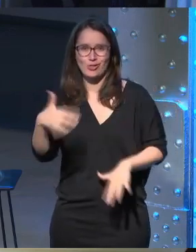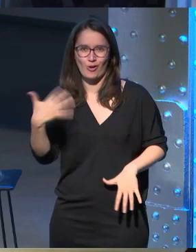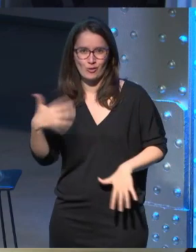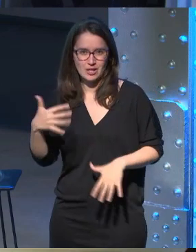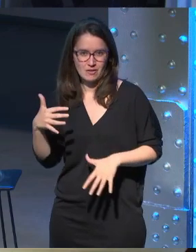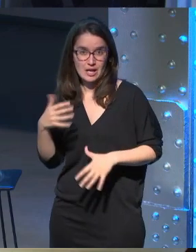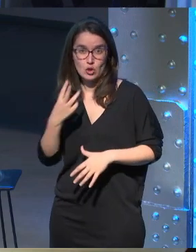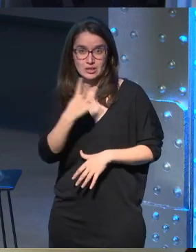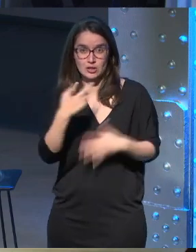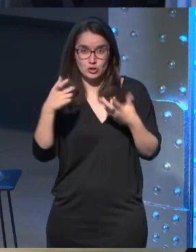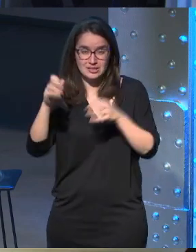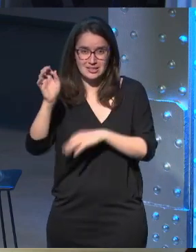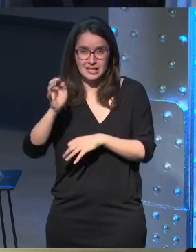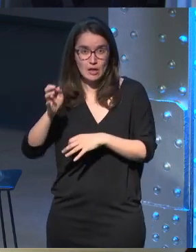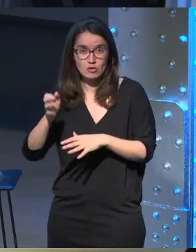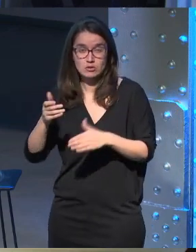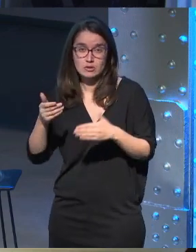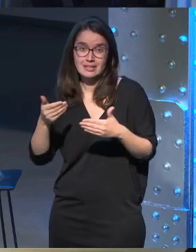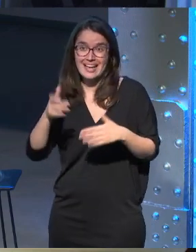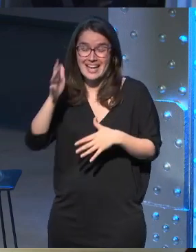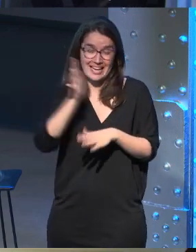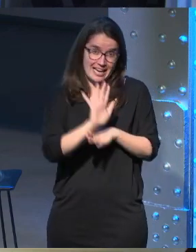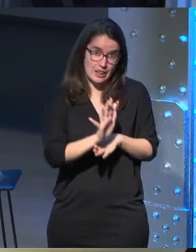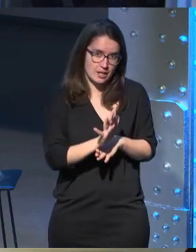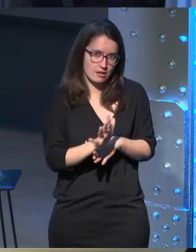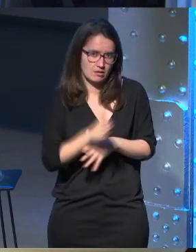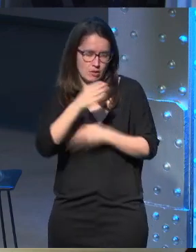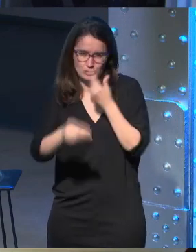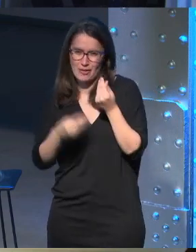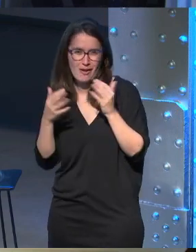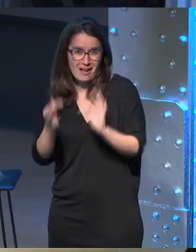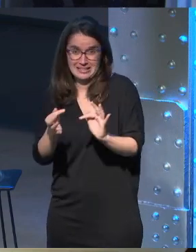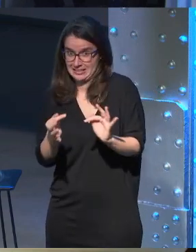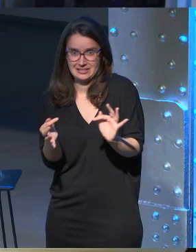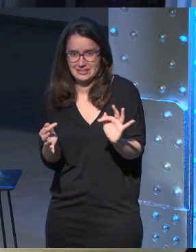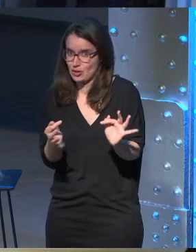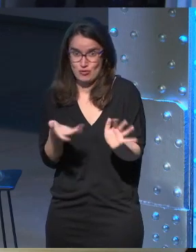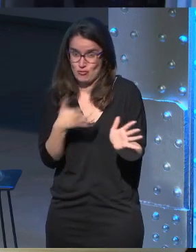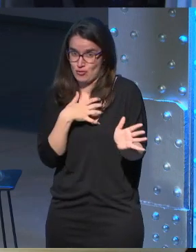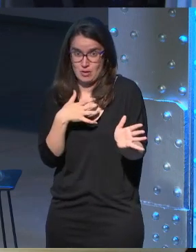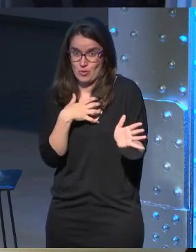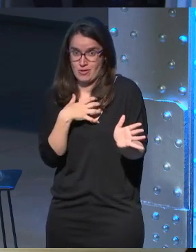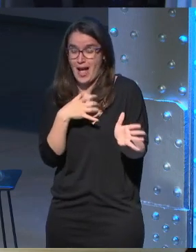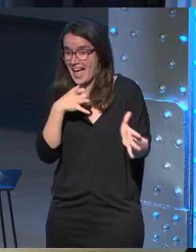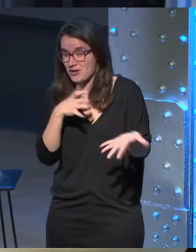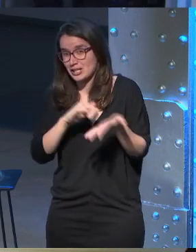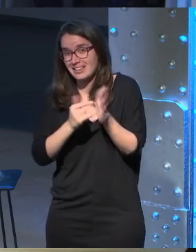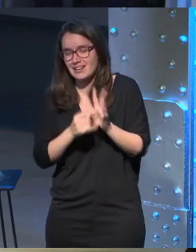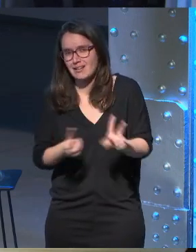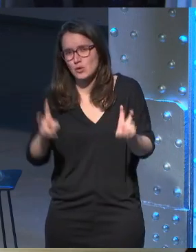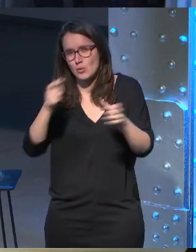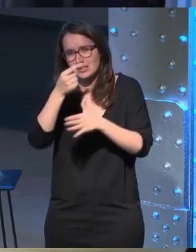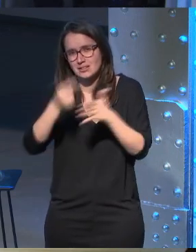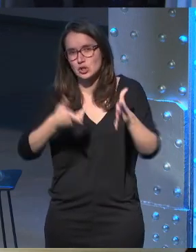en esos 360 grados cosa que en cine jamás había que utilizar en absoluto y ahora son nuevas técnicas de diseño